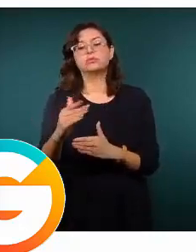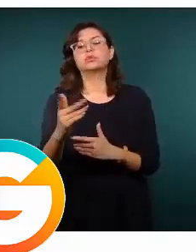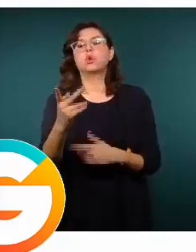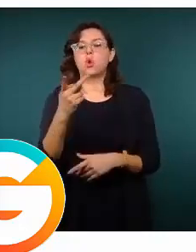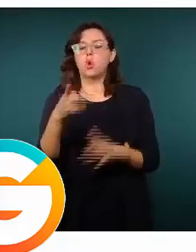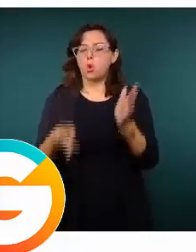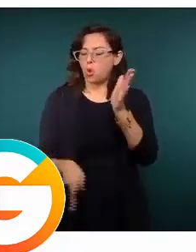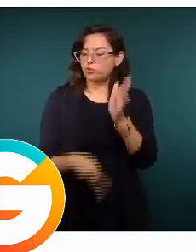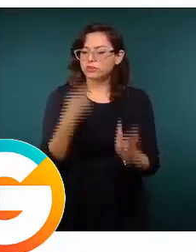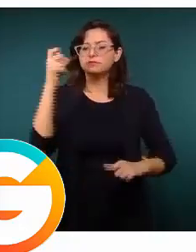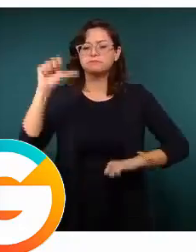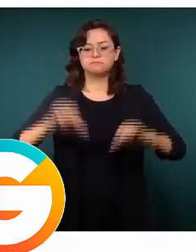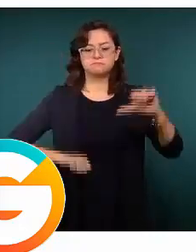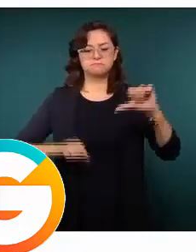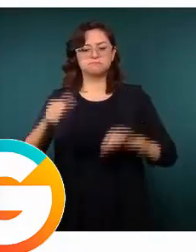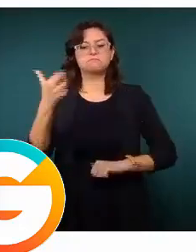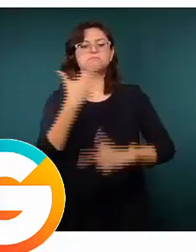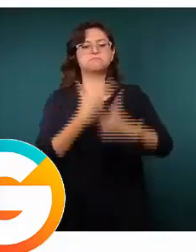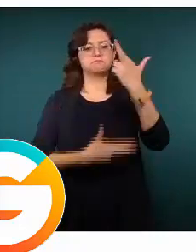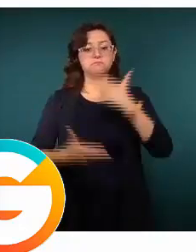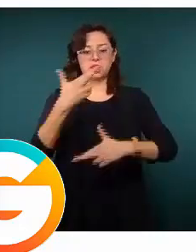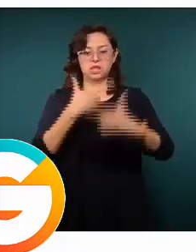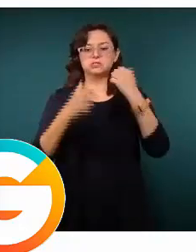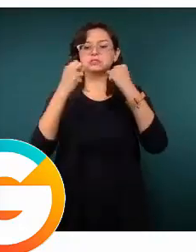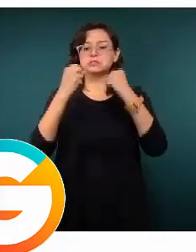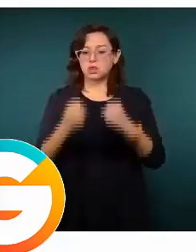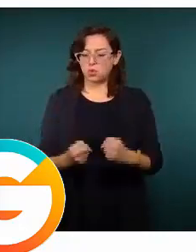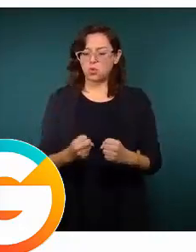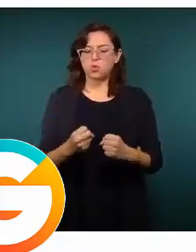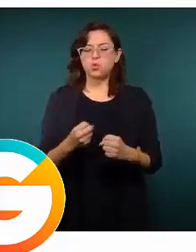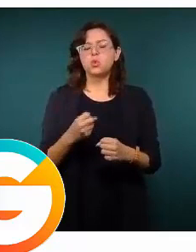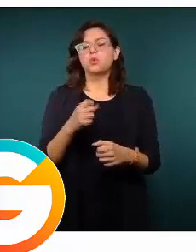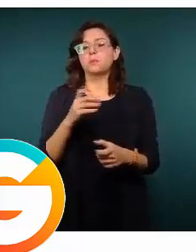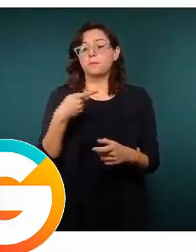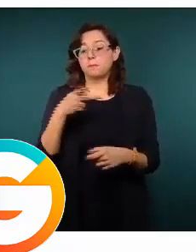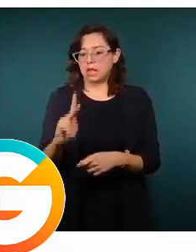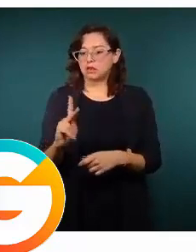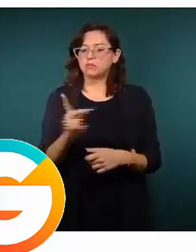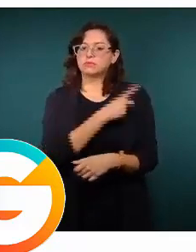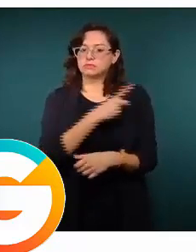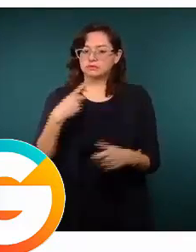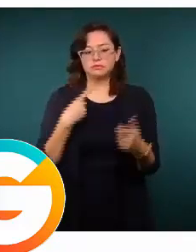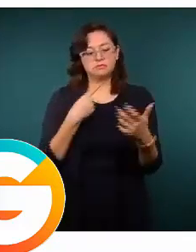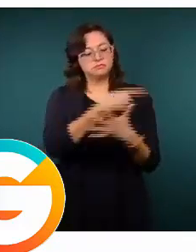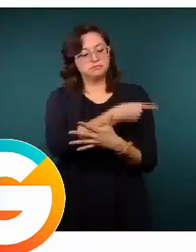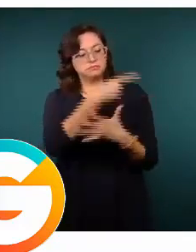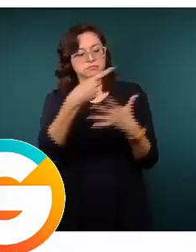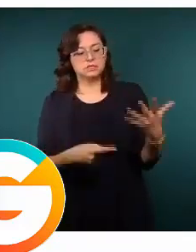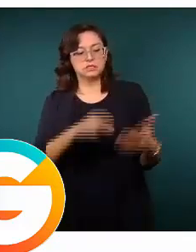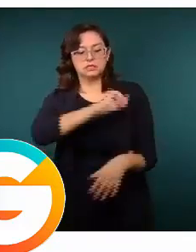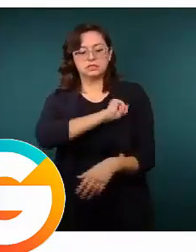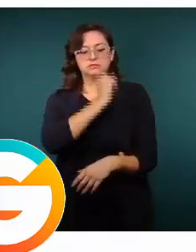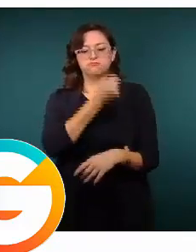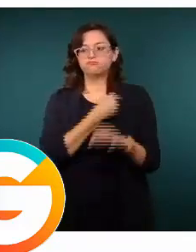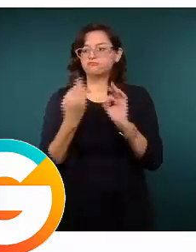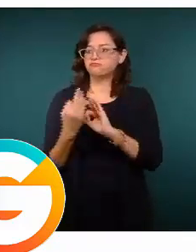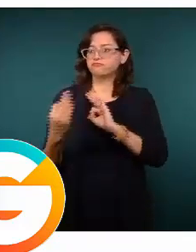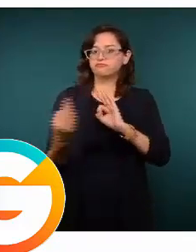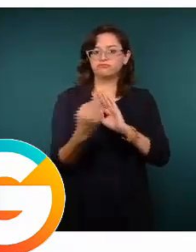retorno seguro a las actividades, cuidando siempre lo que sea llevar a cabo las medidas de higiene y de sana distancia.